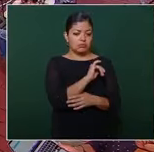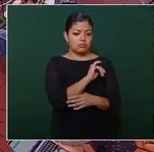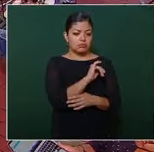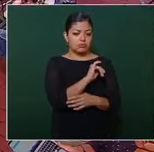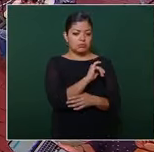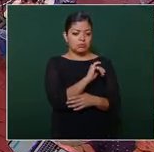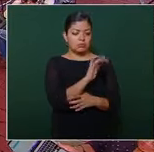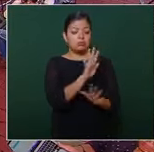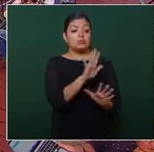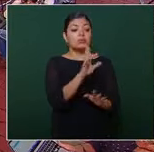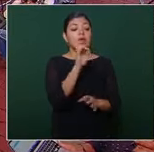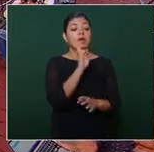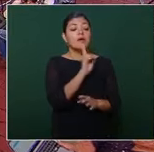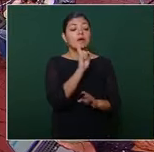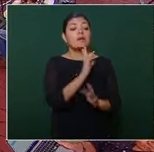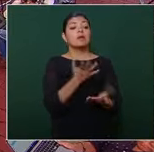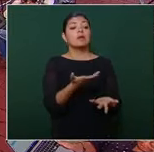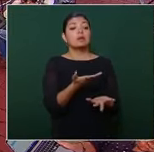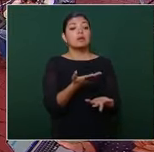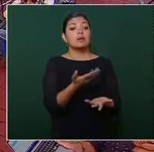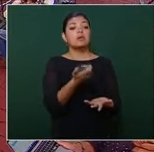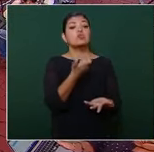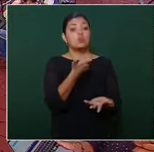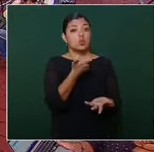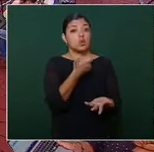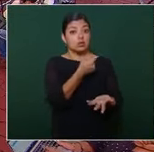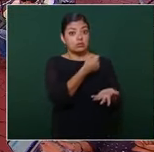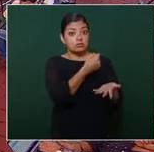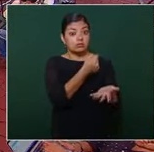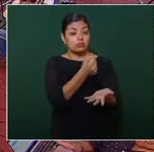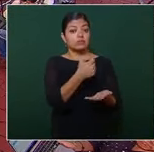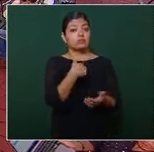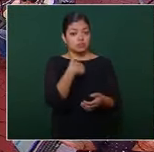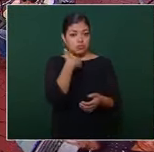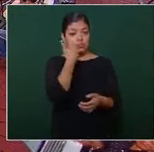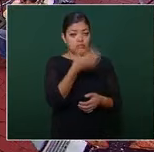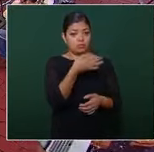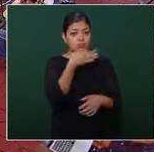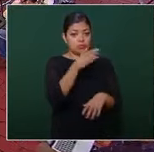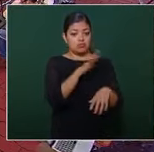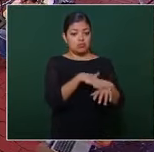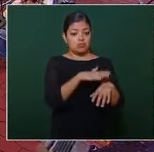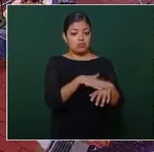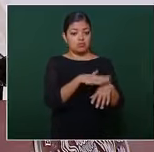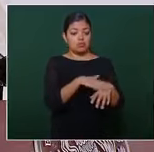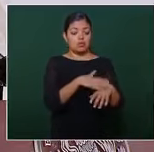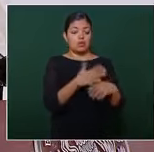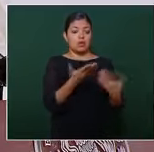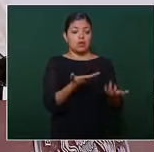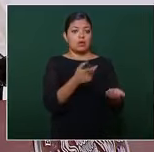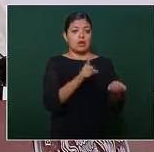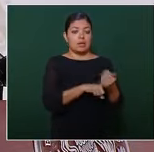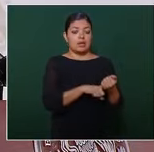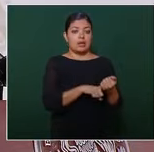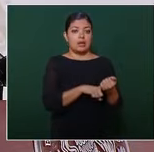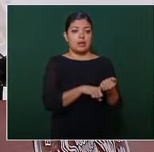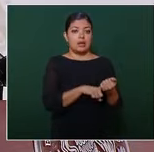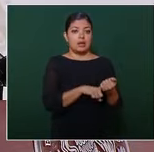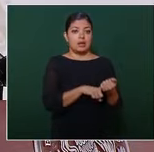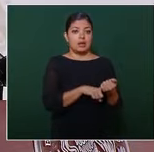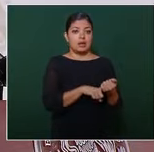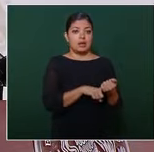a ver cuánto se ha invertido comentarles también en el caso de